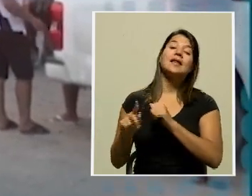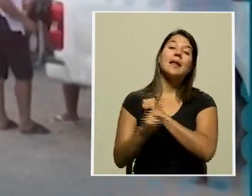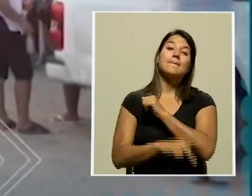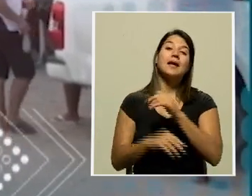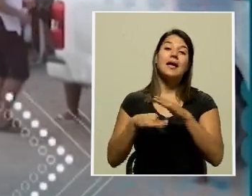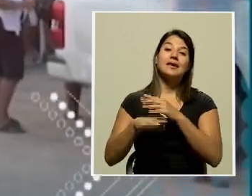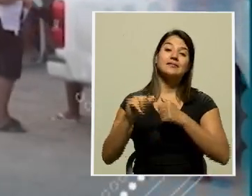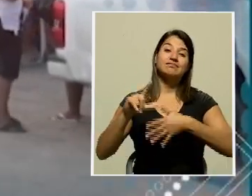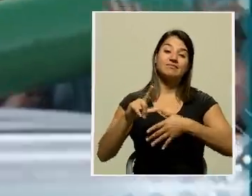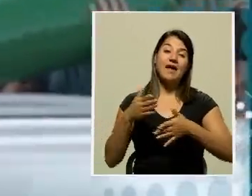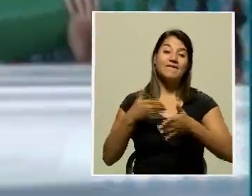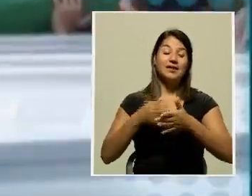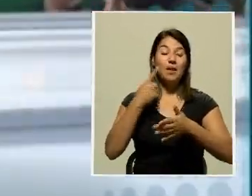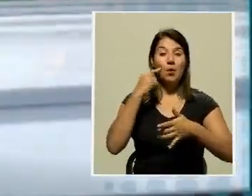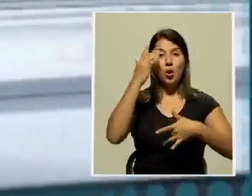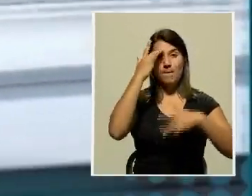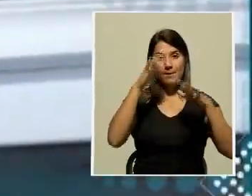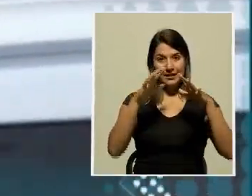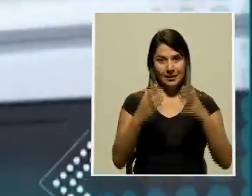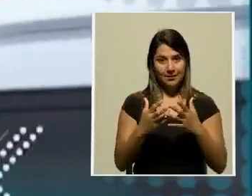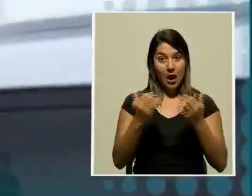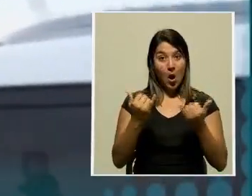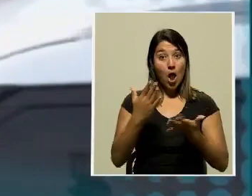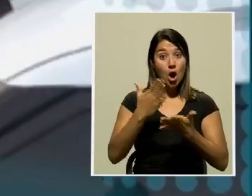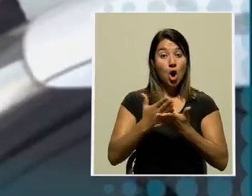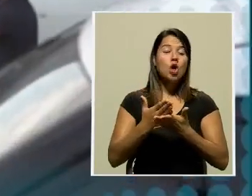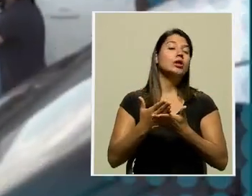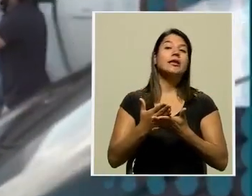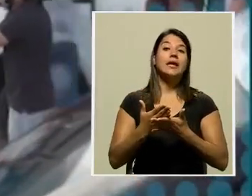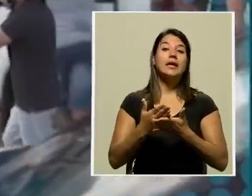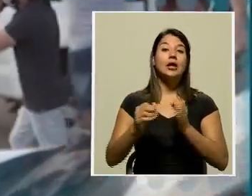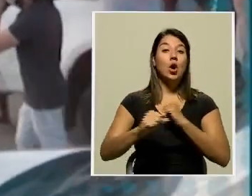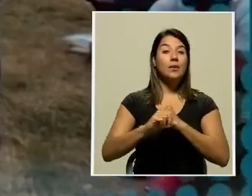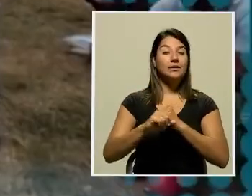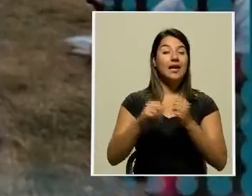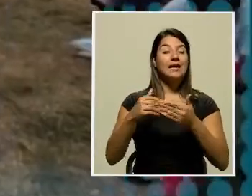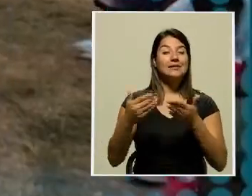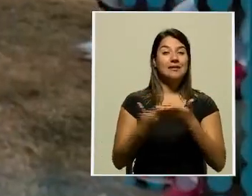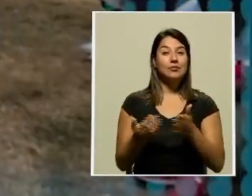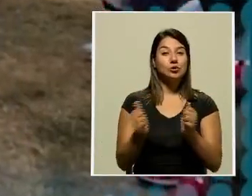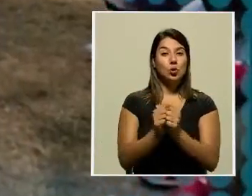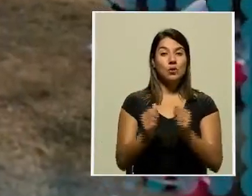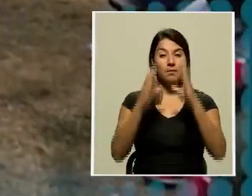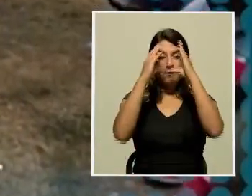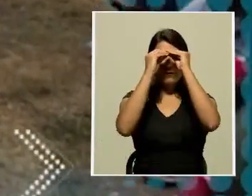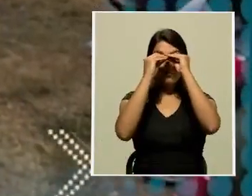golpeados duramente por la pandemia. Vamos a un corte comercial y venimos con esta información.